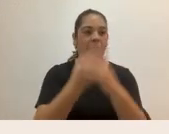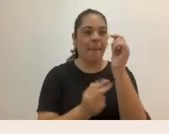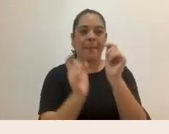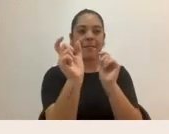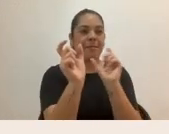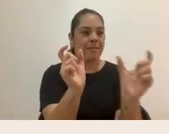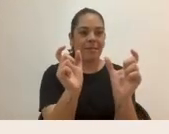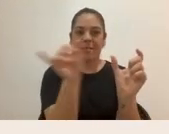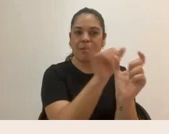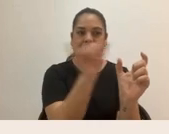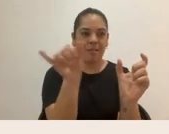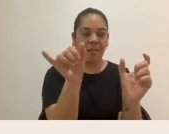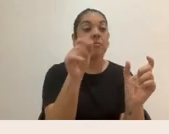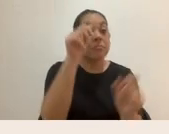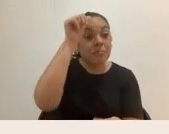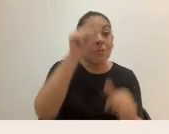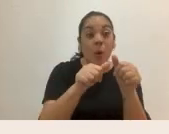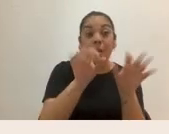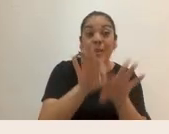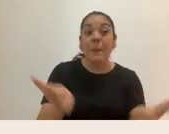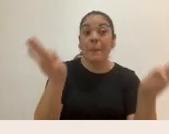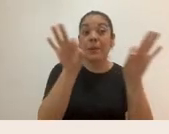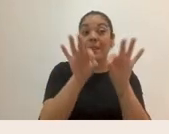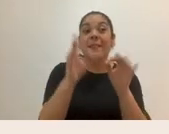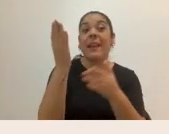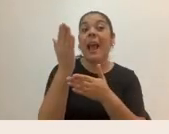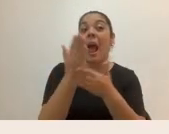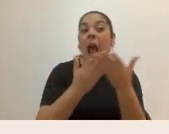Recordemos esa instrucción muy importante en algún lugar de la hoja